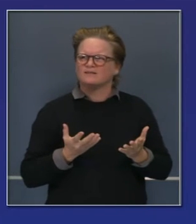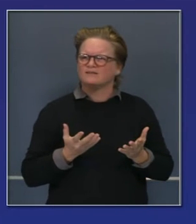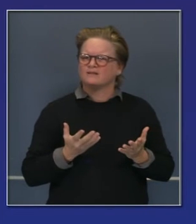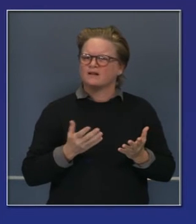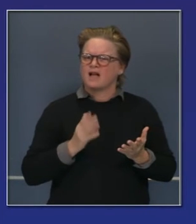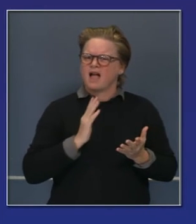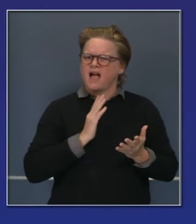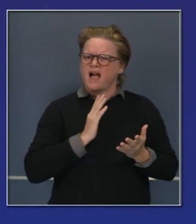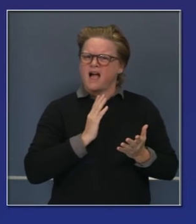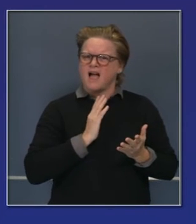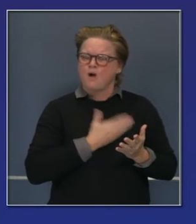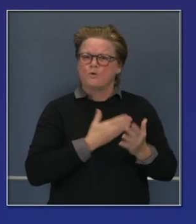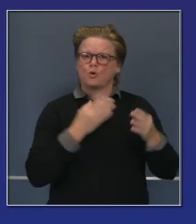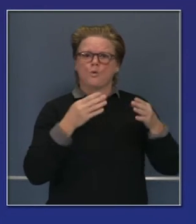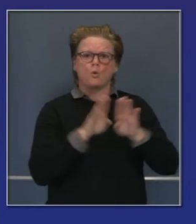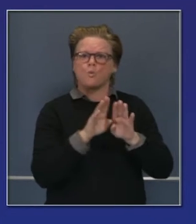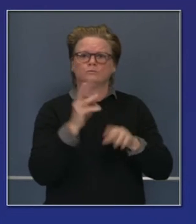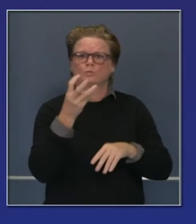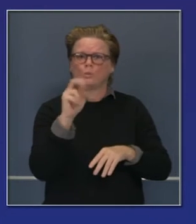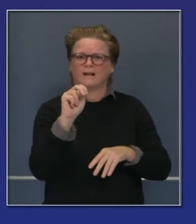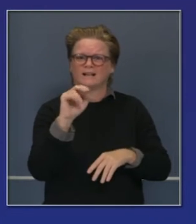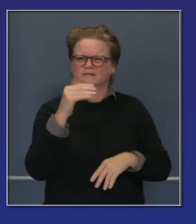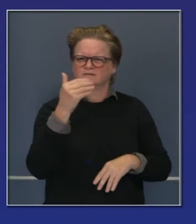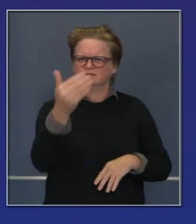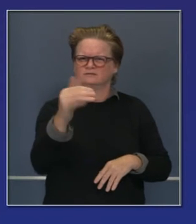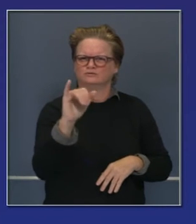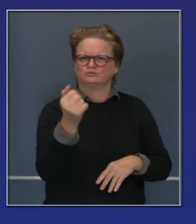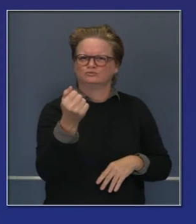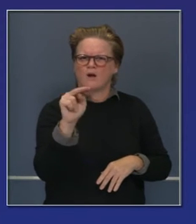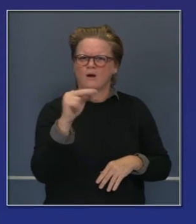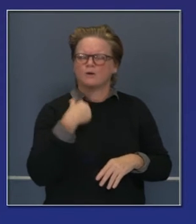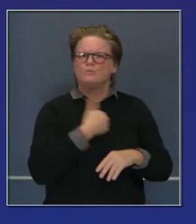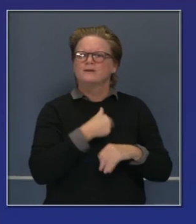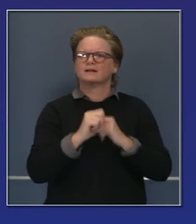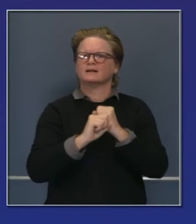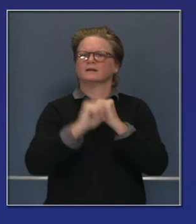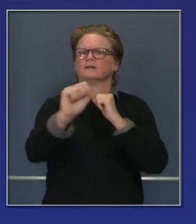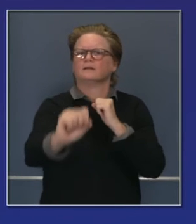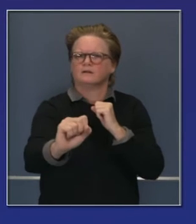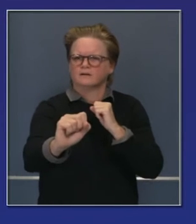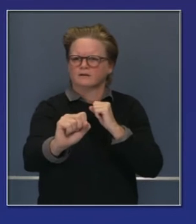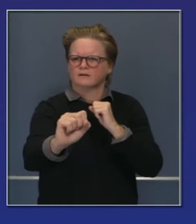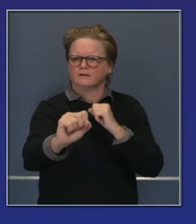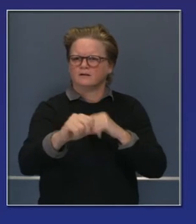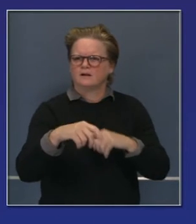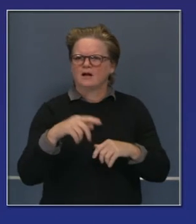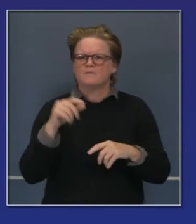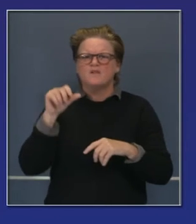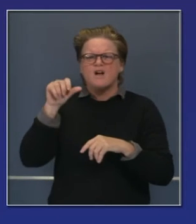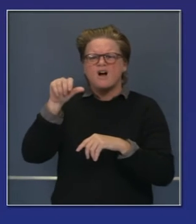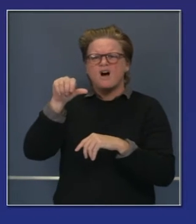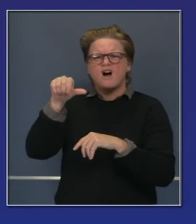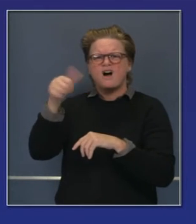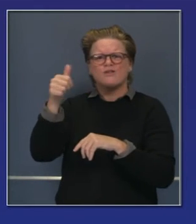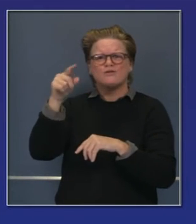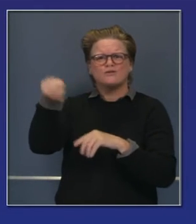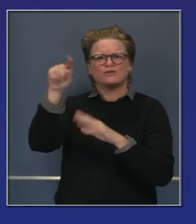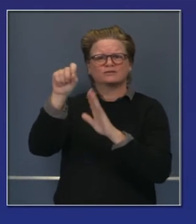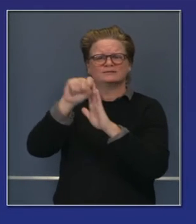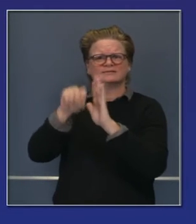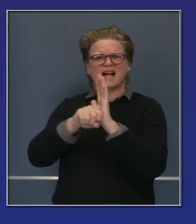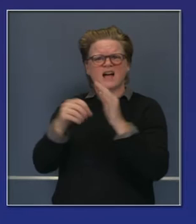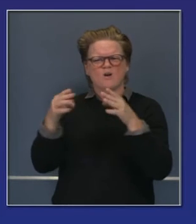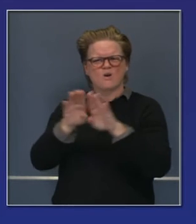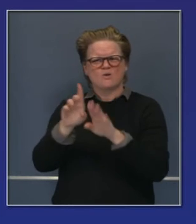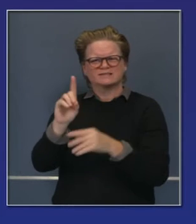el 31 de enero del año próximo. En muchos estados terminan este periodo el 15 de diciembre.